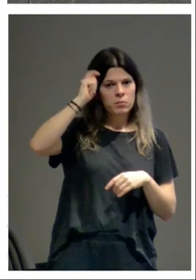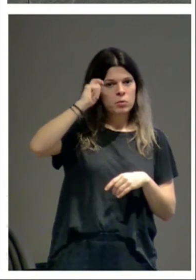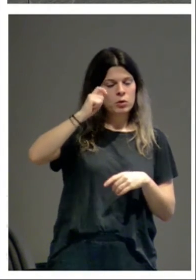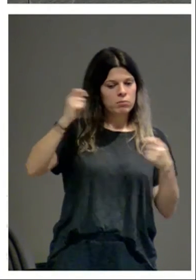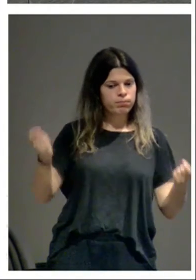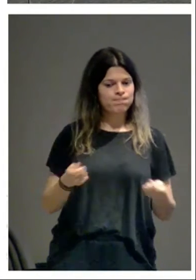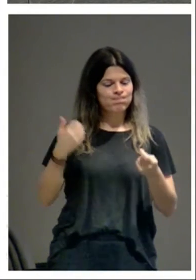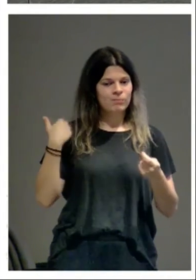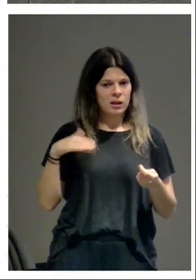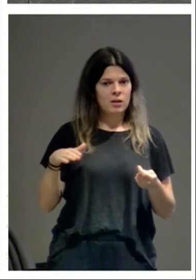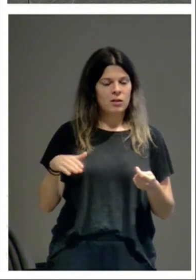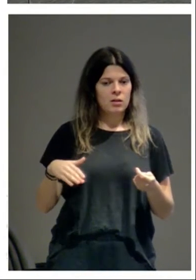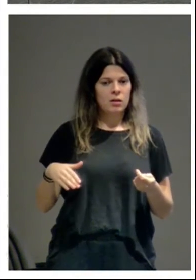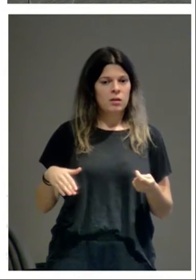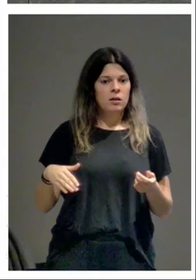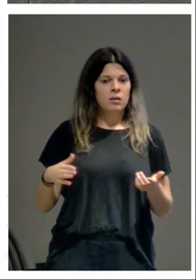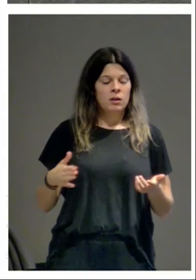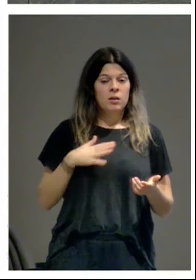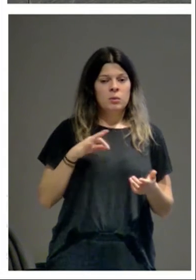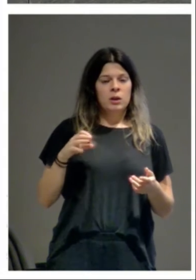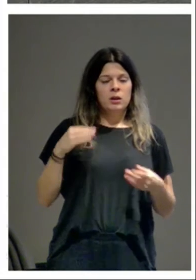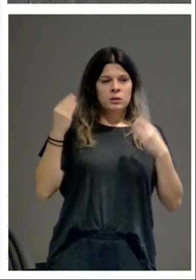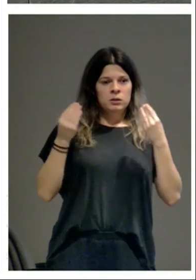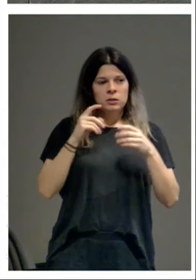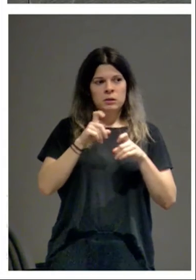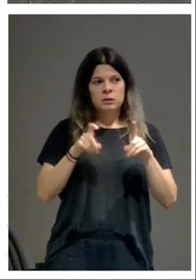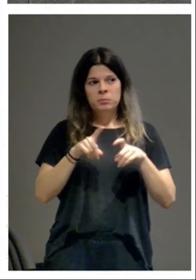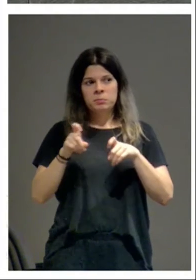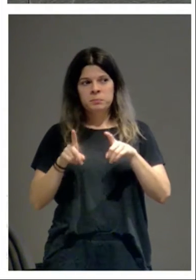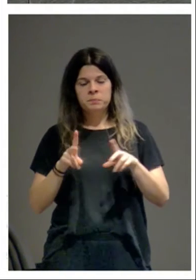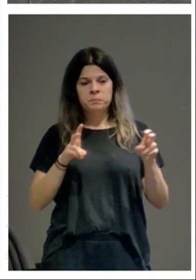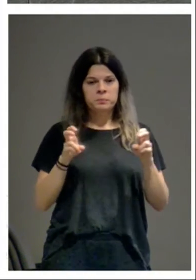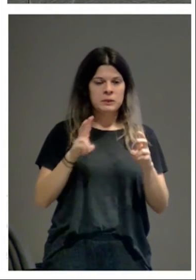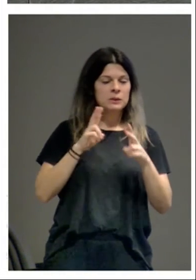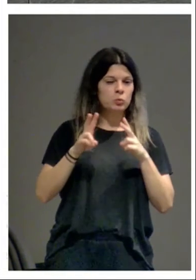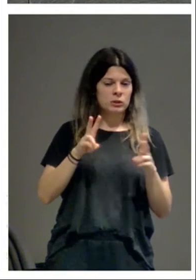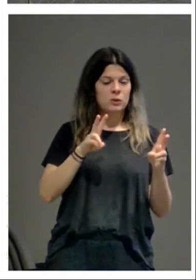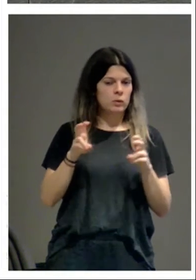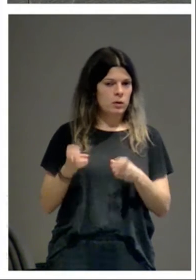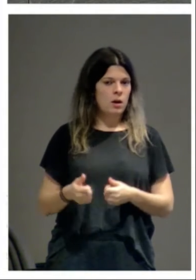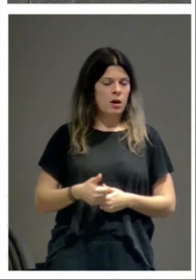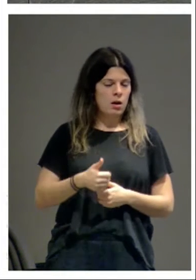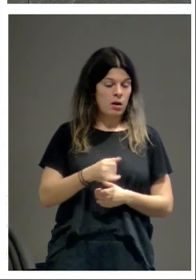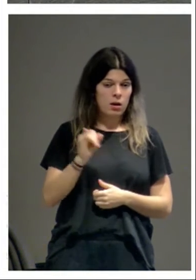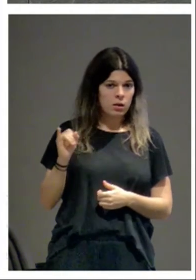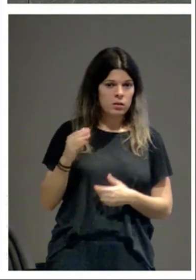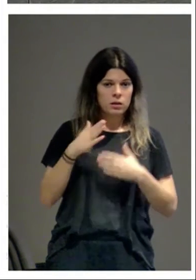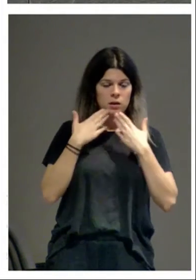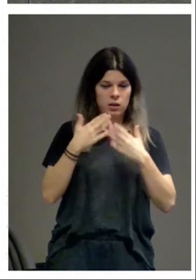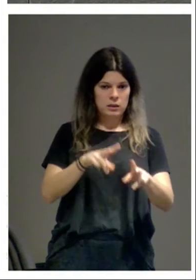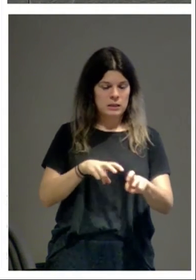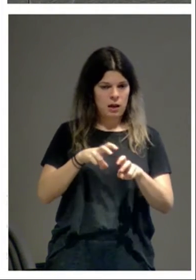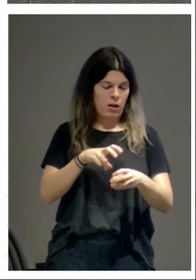pues podemos hacer nuevas preguntas, tenemos nuevas respuestas a partir de esas mismas excavaciones